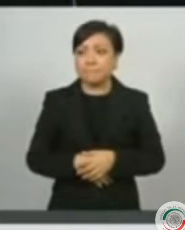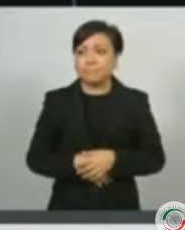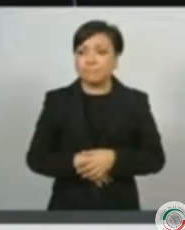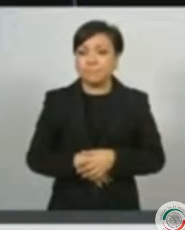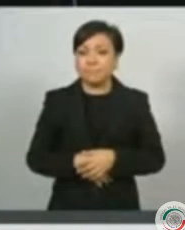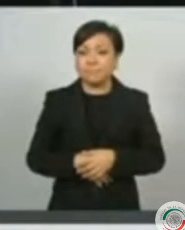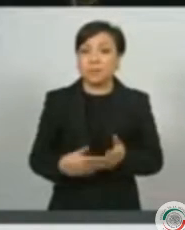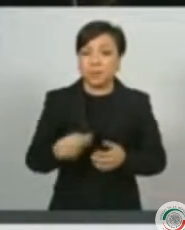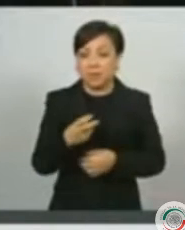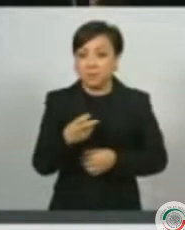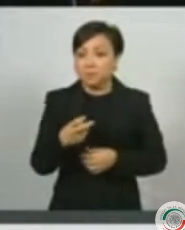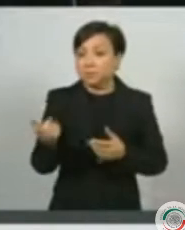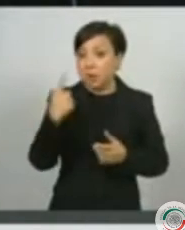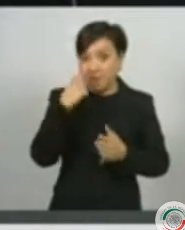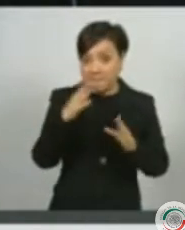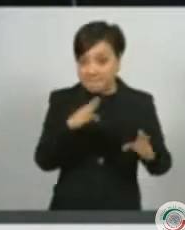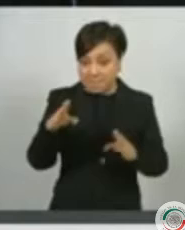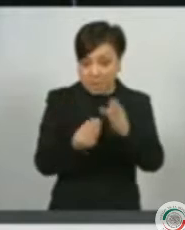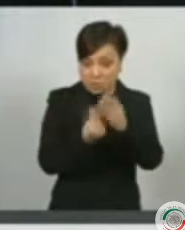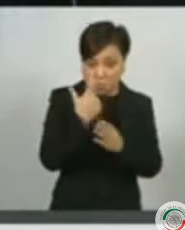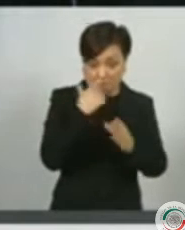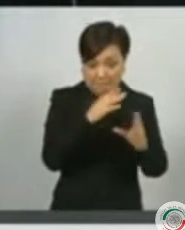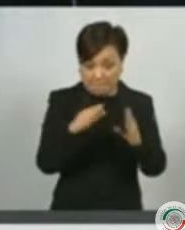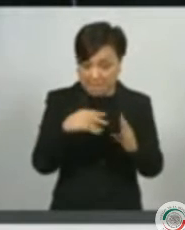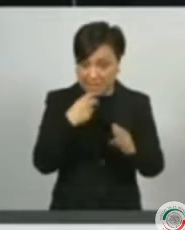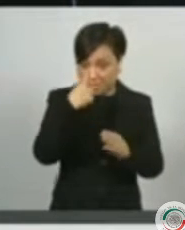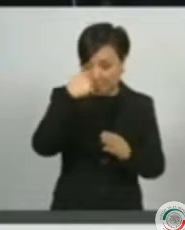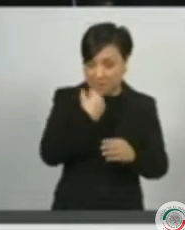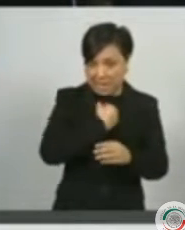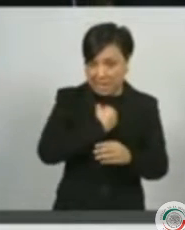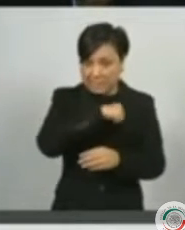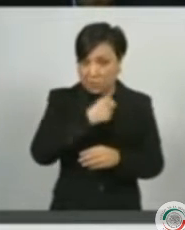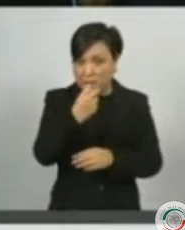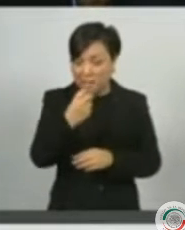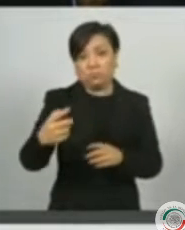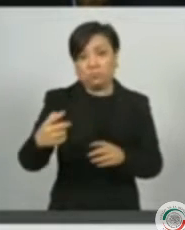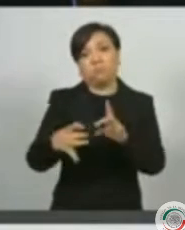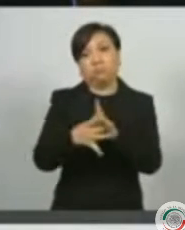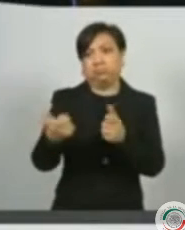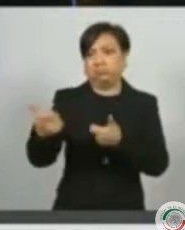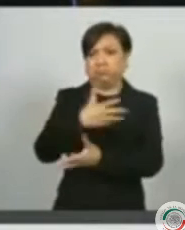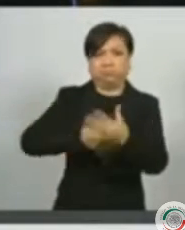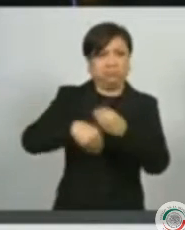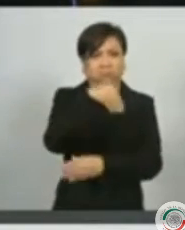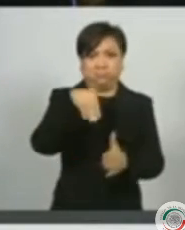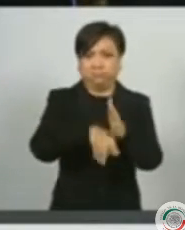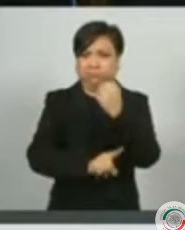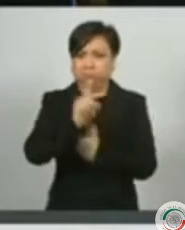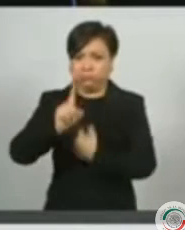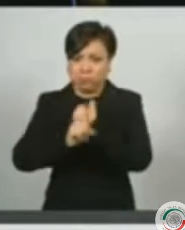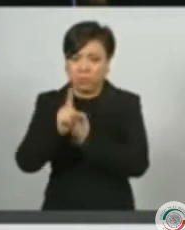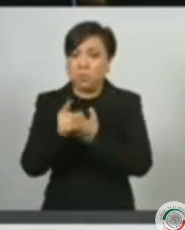Porque a esta estrategia de salud pública la acompaña la catástrofe económica. Millones de